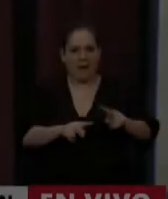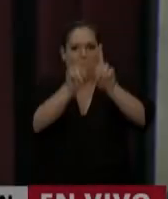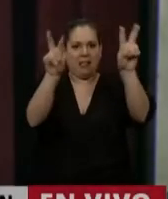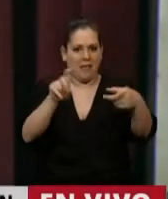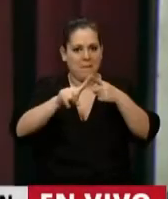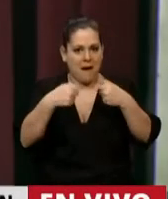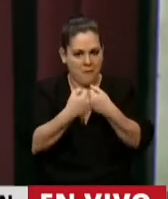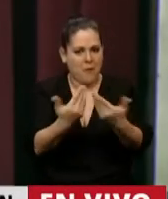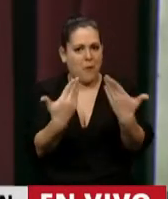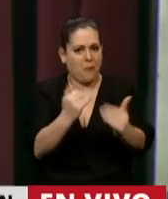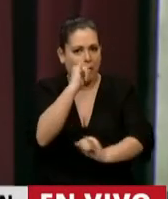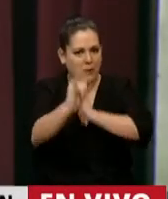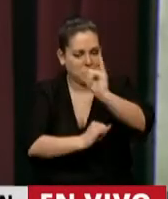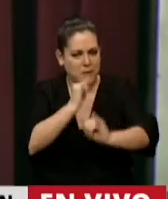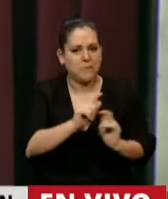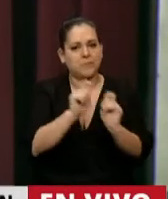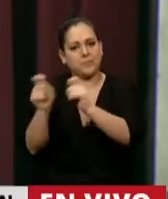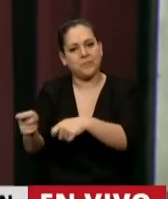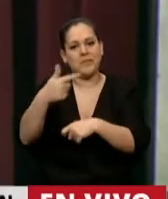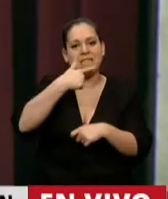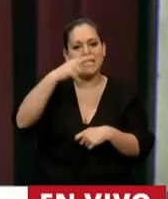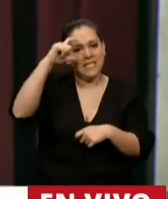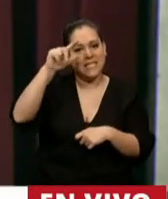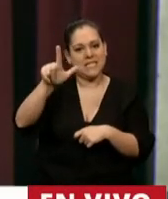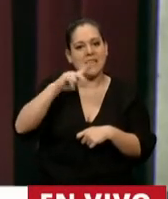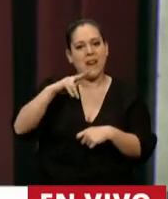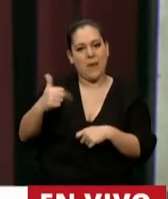Tiene la palabra el diputado Carlos Américo Selva.